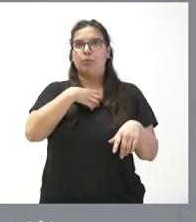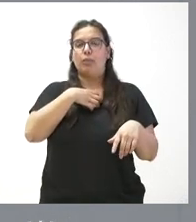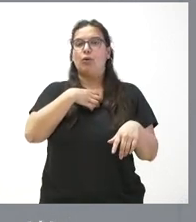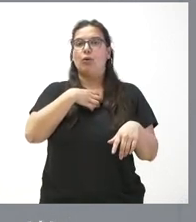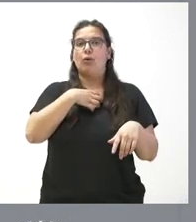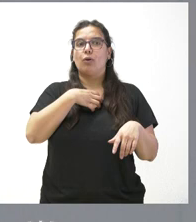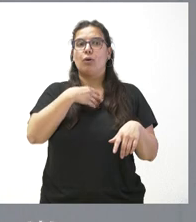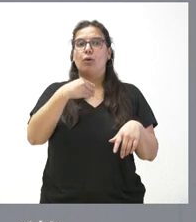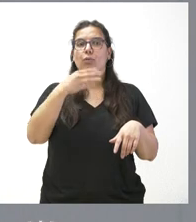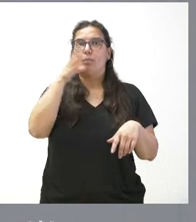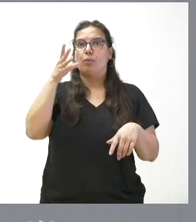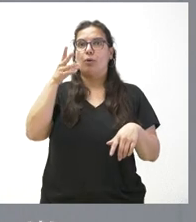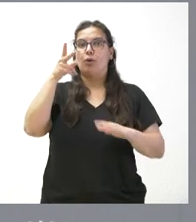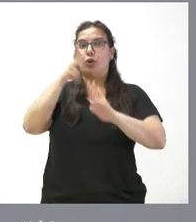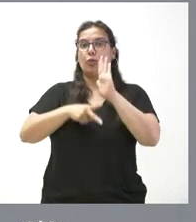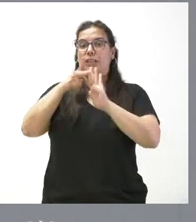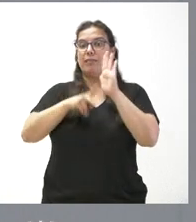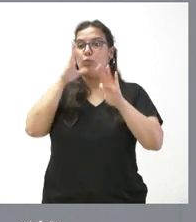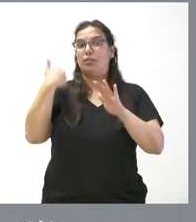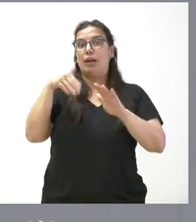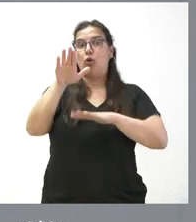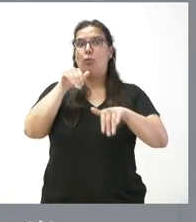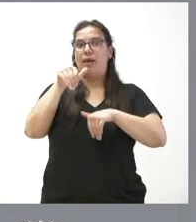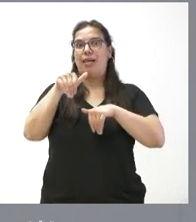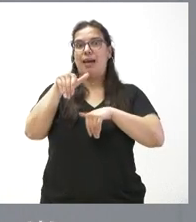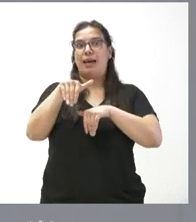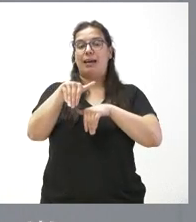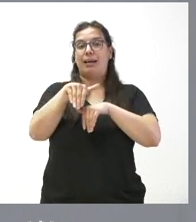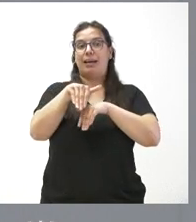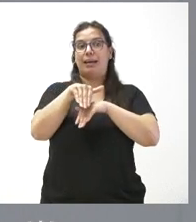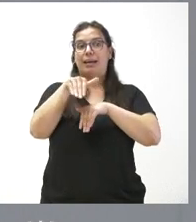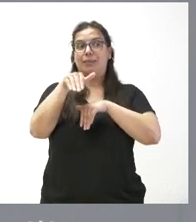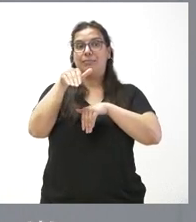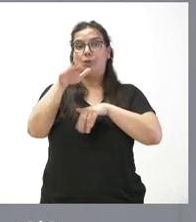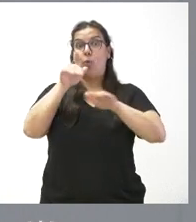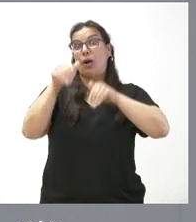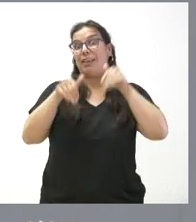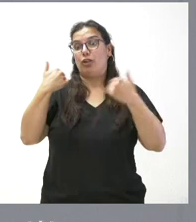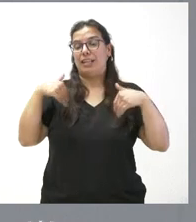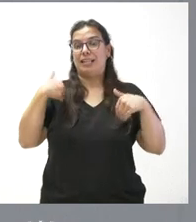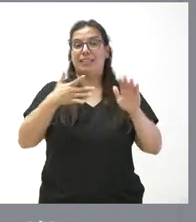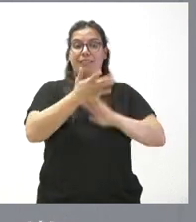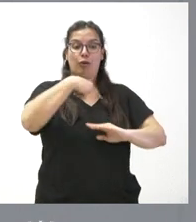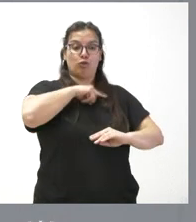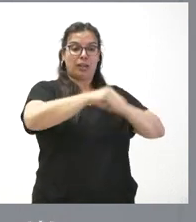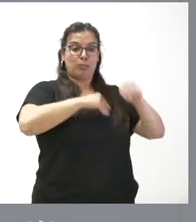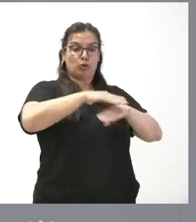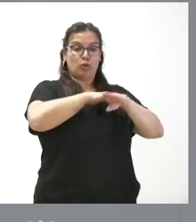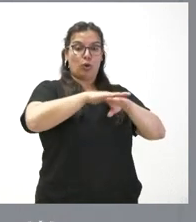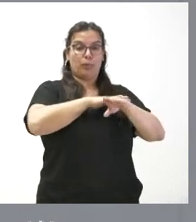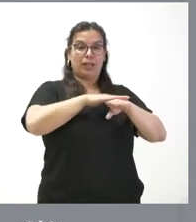vigente una vez convocadas las elecciones, lo cual no quiere decir que los medios de comunicación no puedan